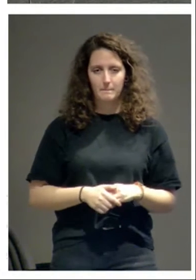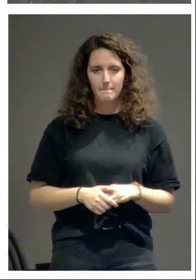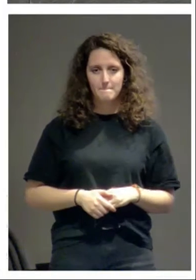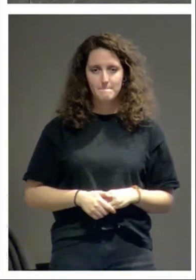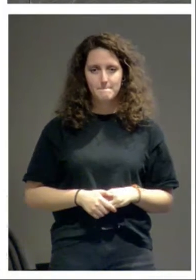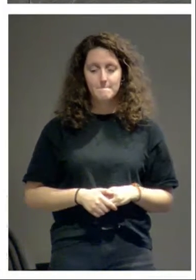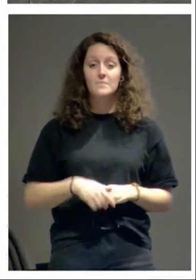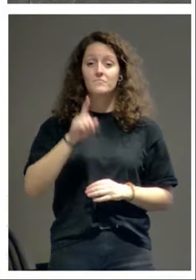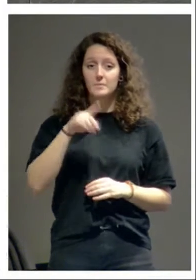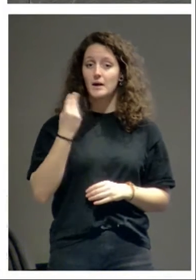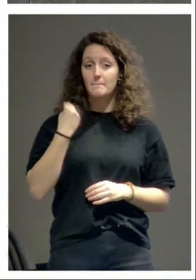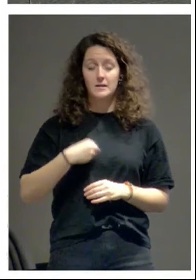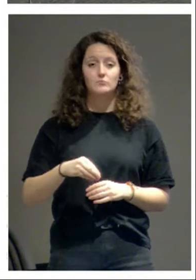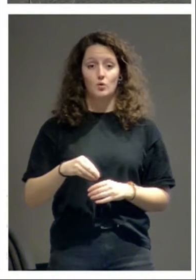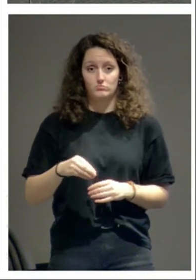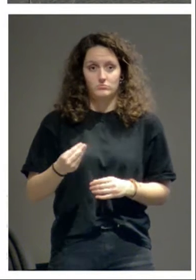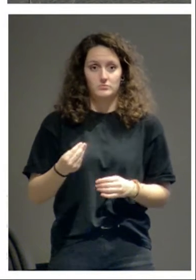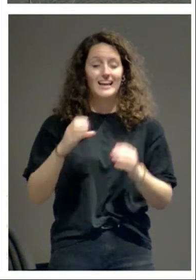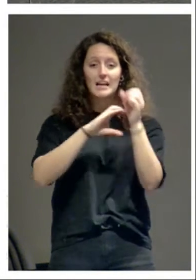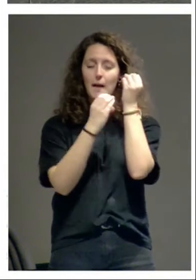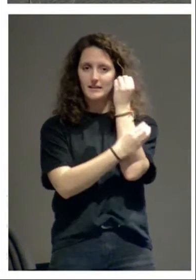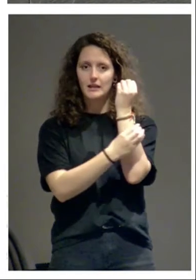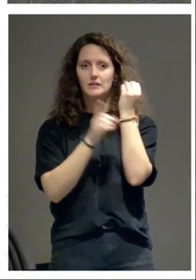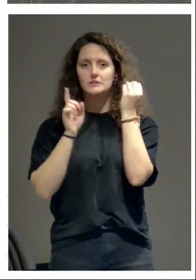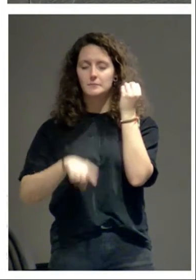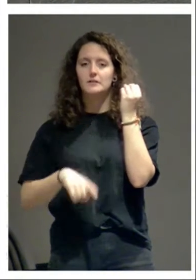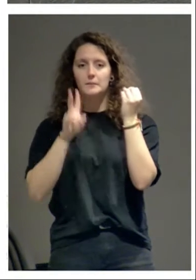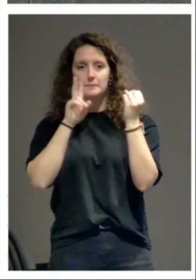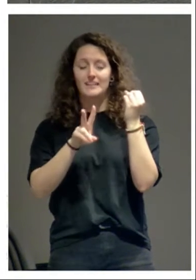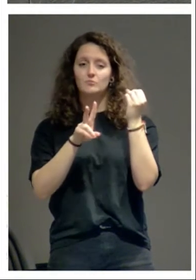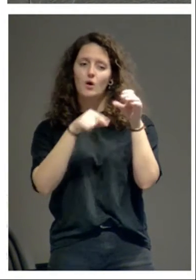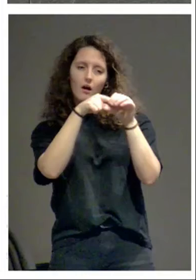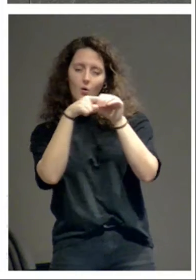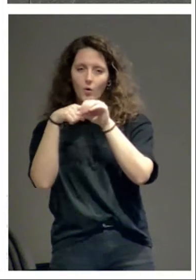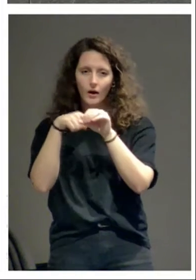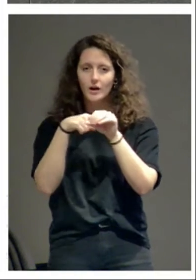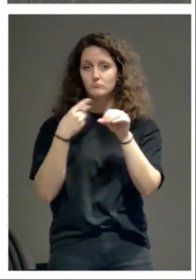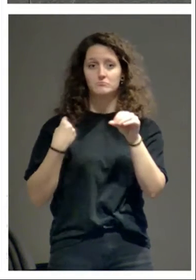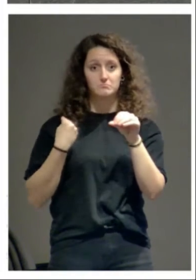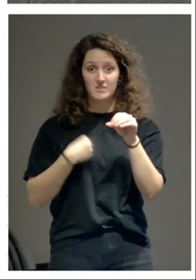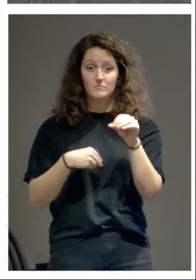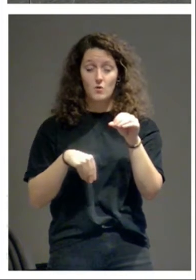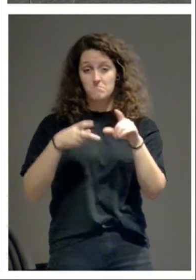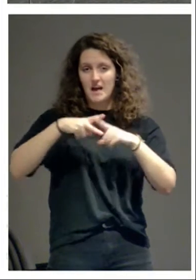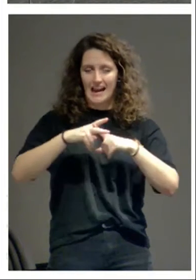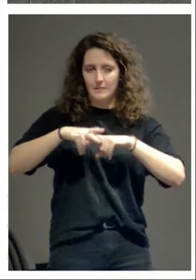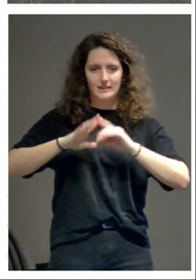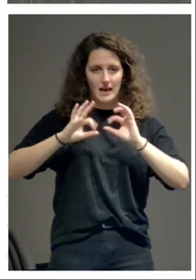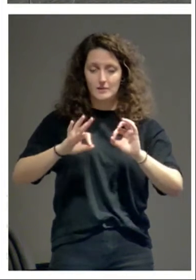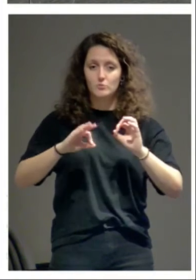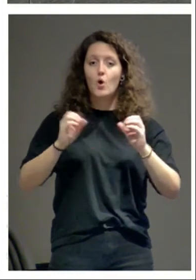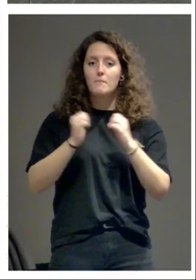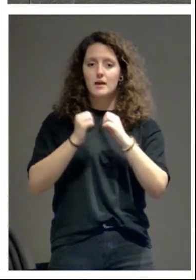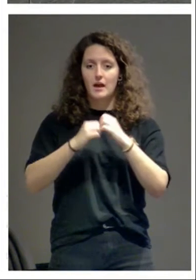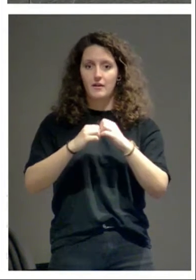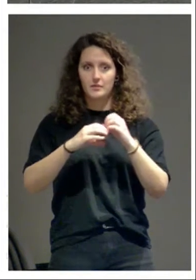Incluso en los capiteles. Y aquí tienen los cimacios con los agujeros para esas tenazas, para elevar las piedras